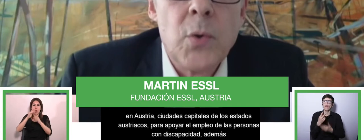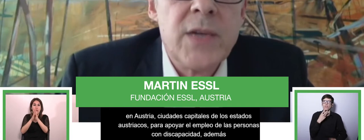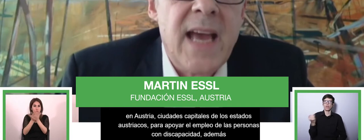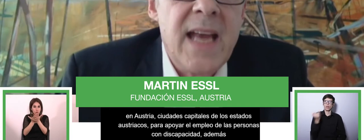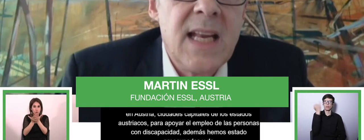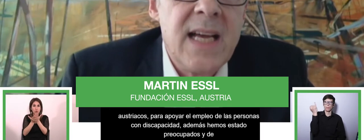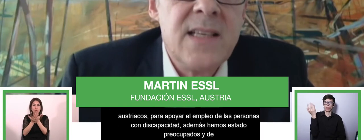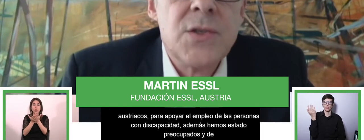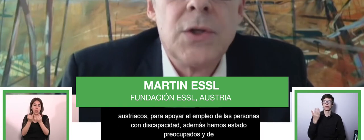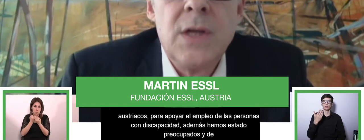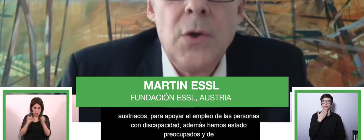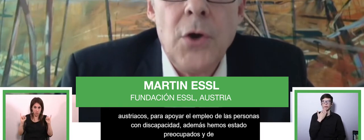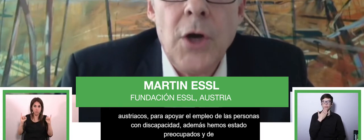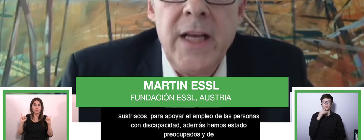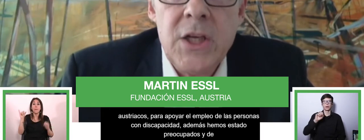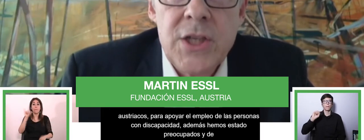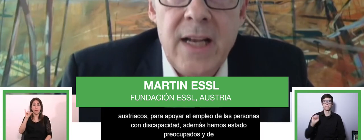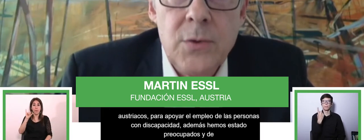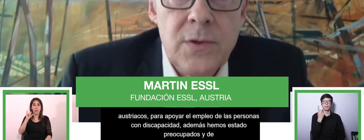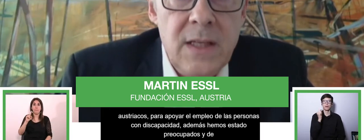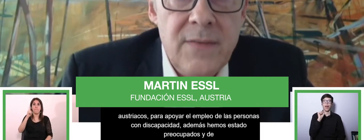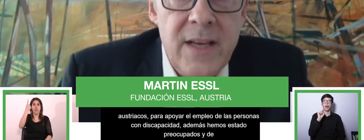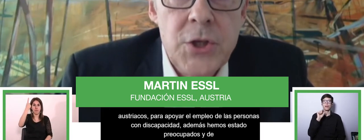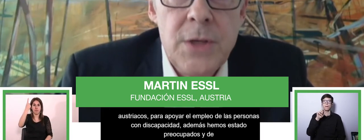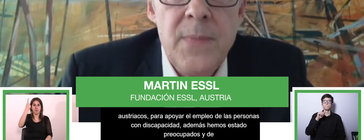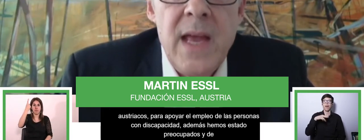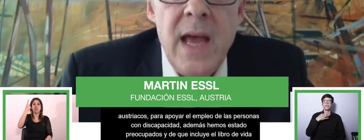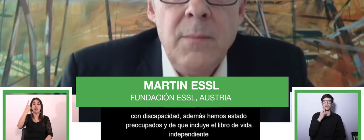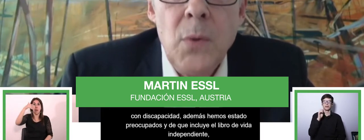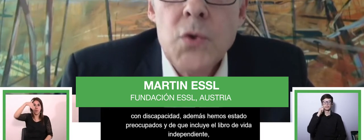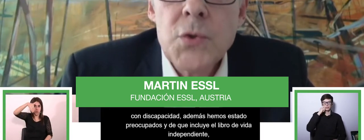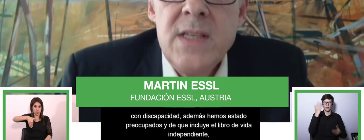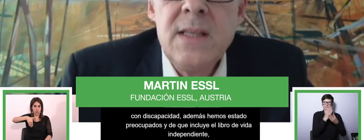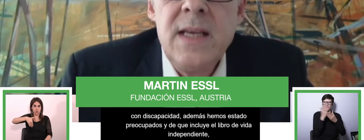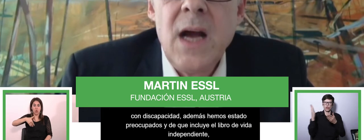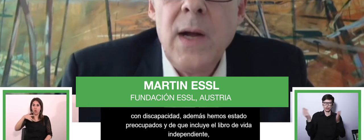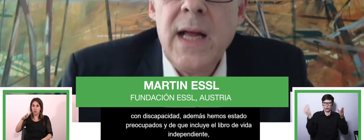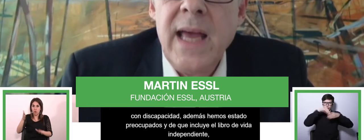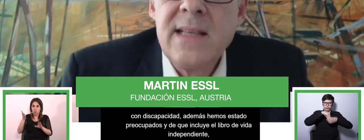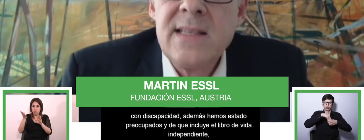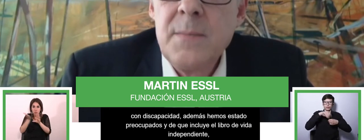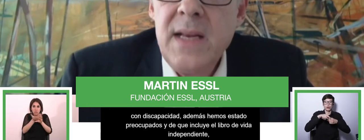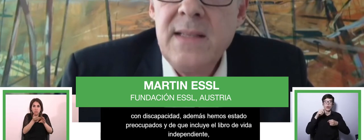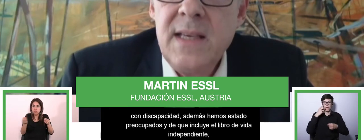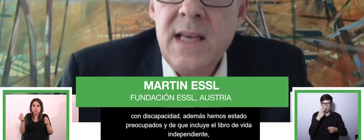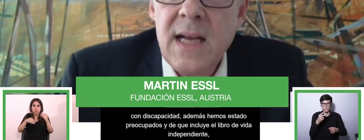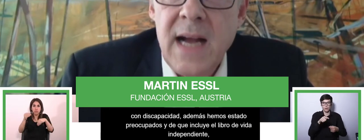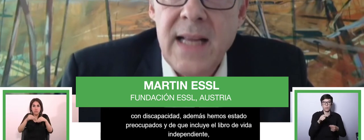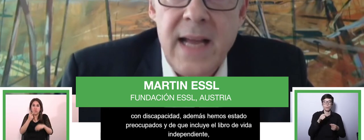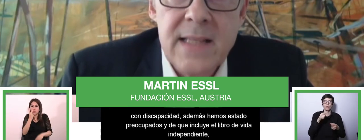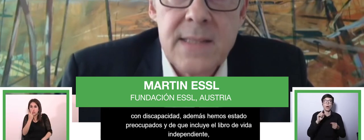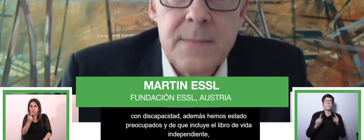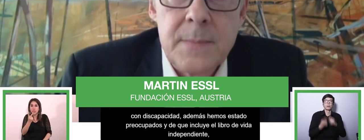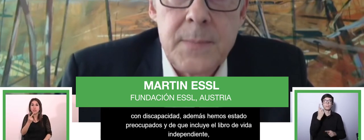en alemán, y el primer almanaque donde analizamos las intervenciones en la primera infancia, y recientemente